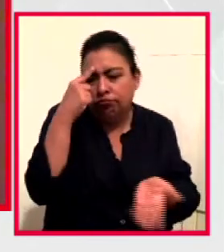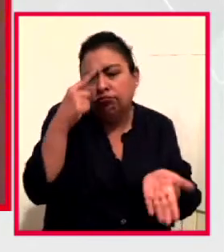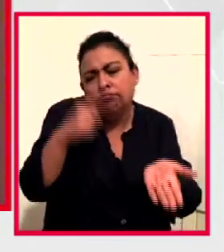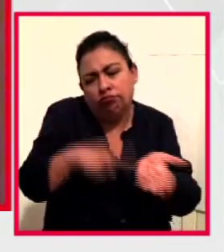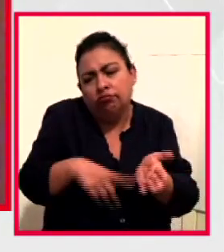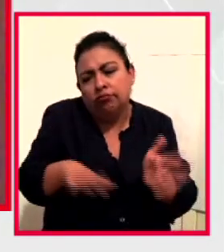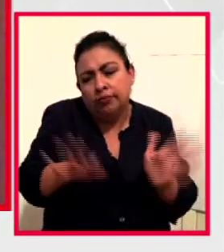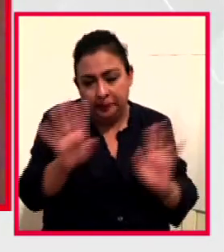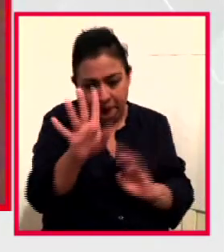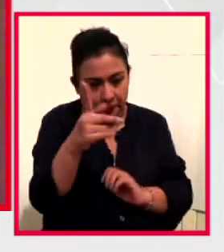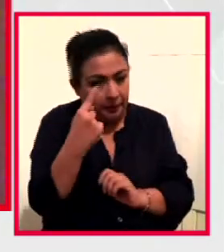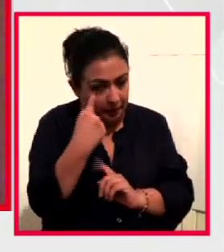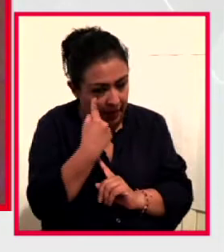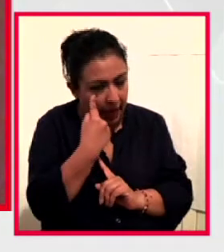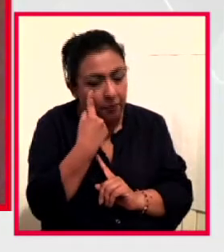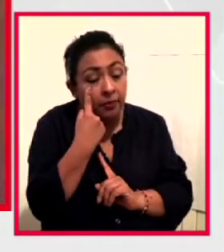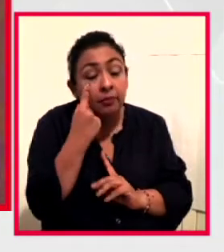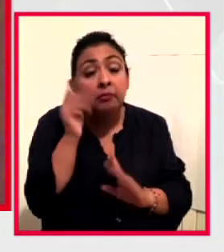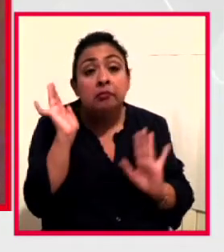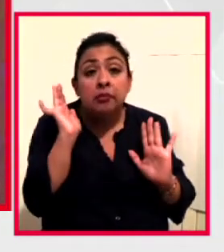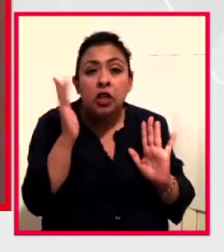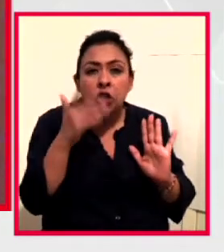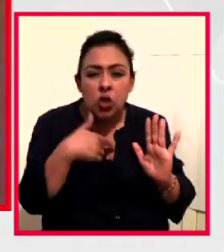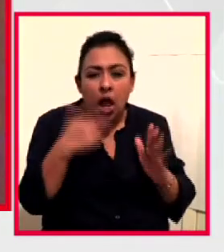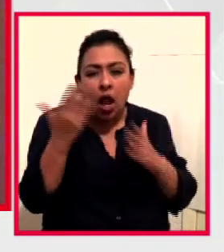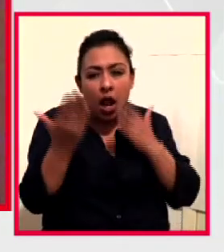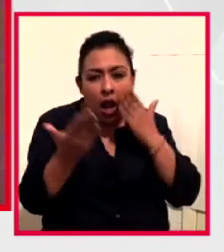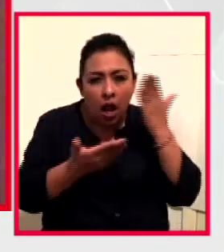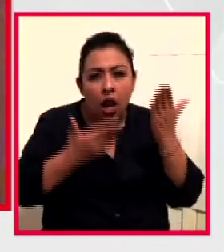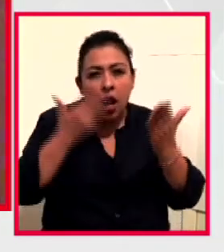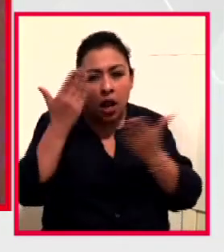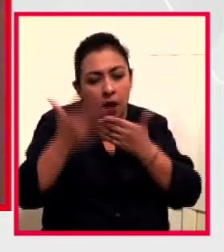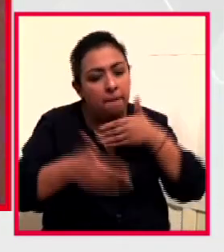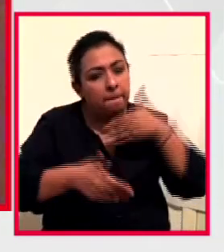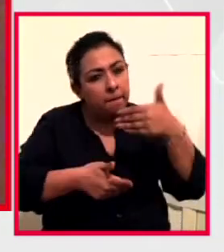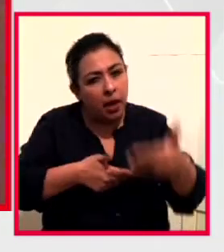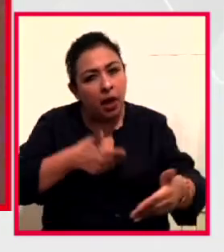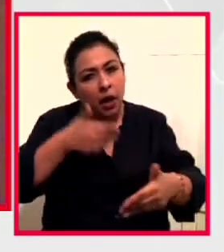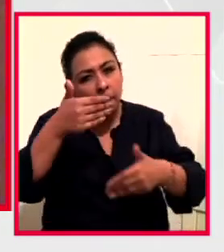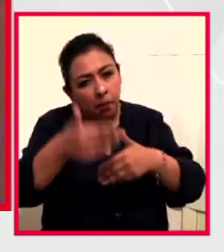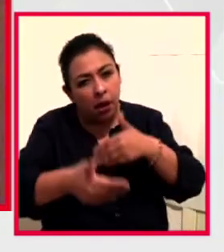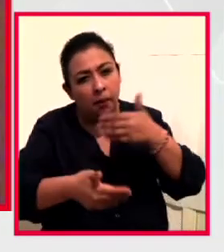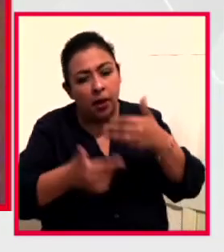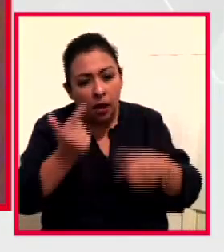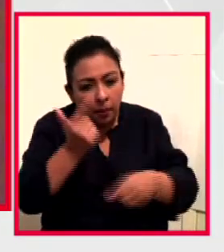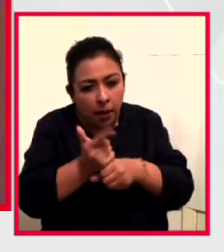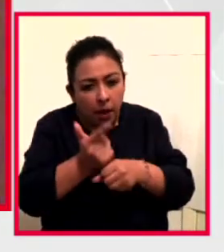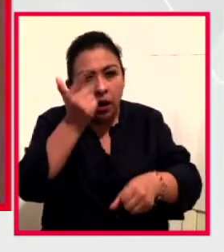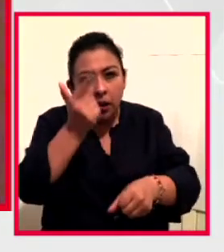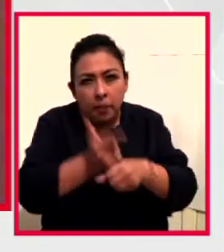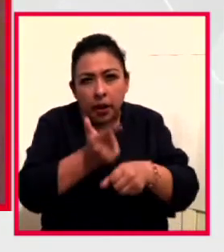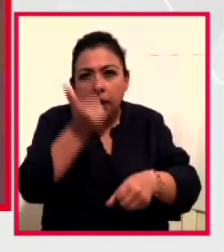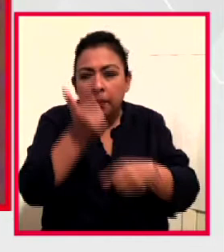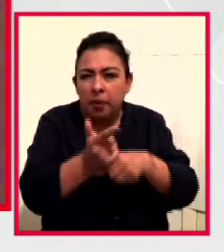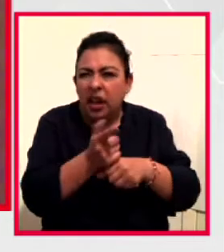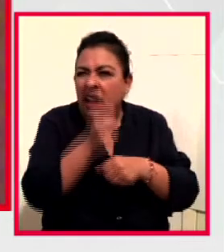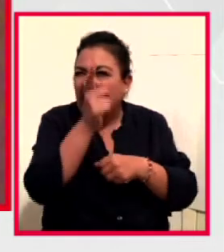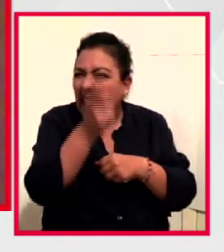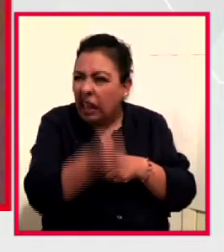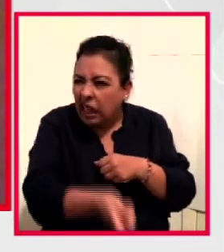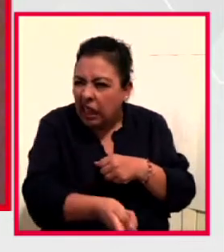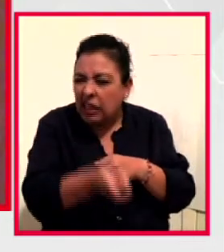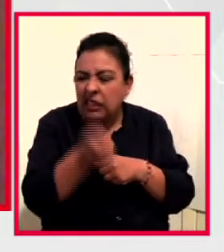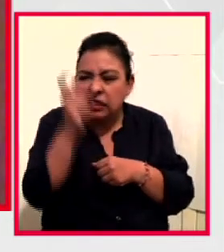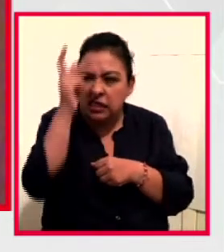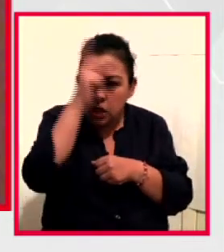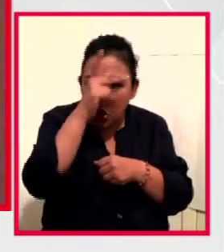mira, a lo largo de que fui estudiando y que fui dándome cuenta más en qué consistía la carrera,